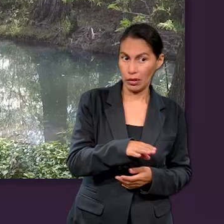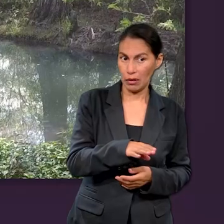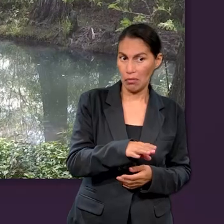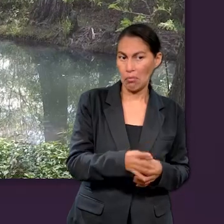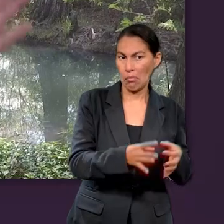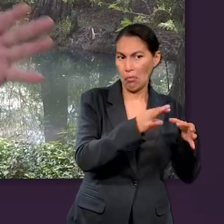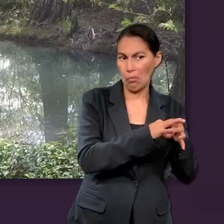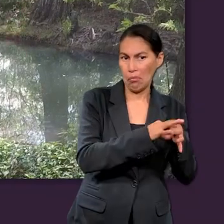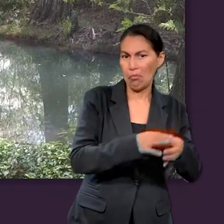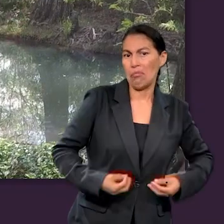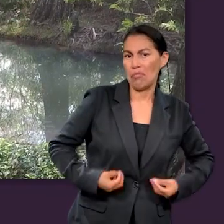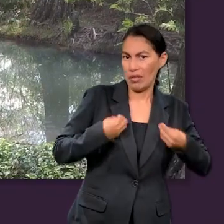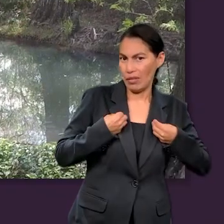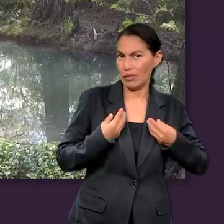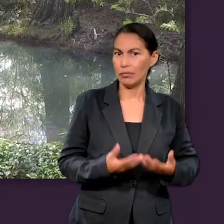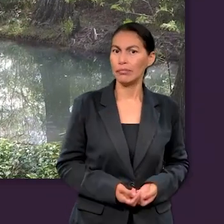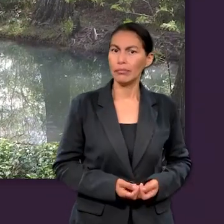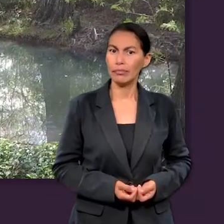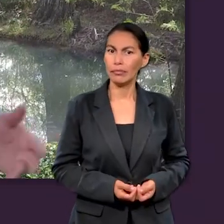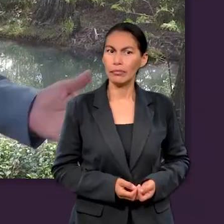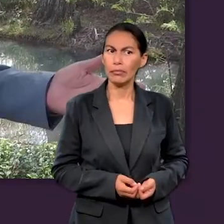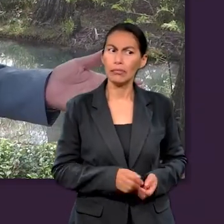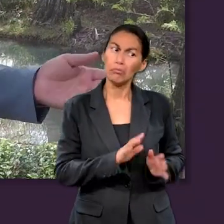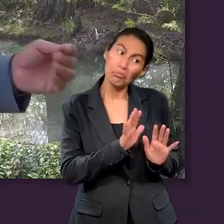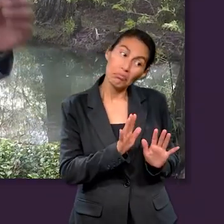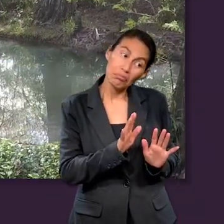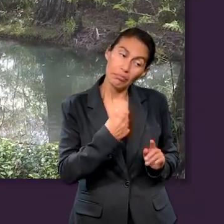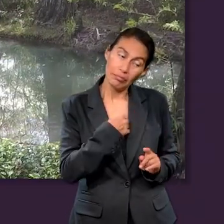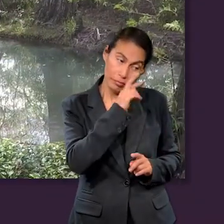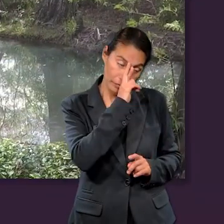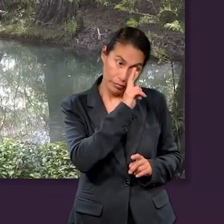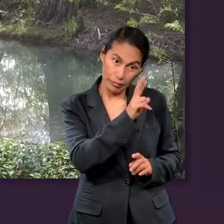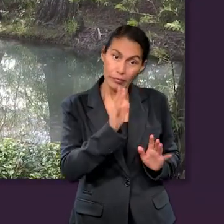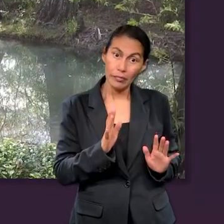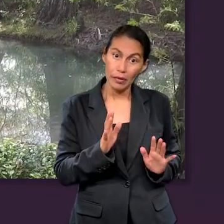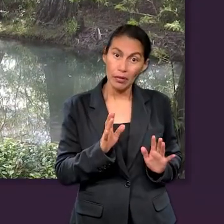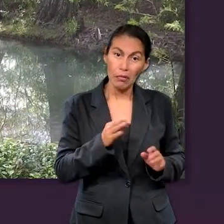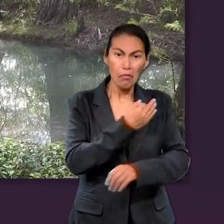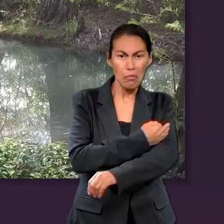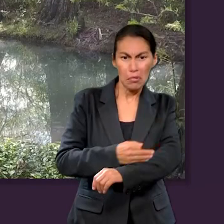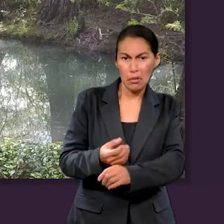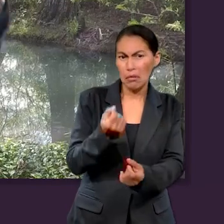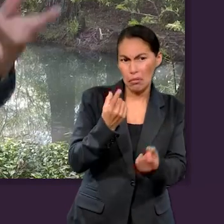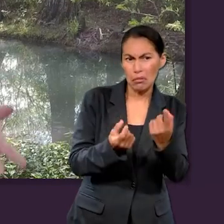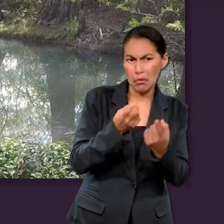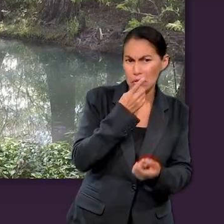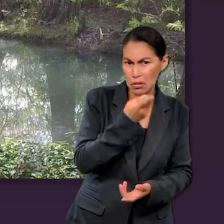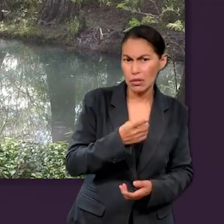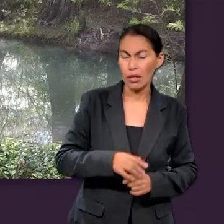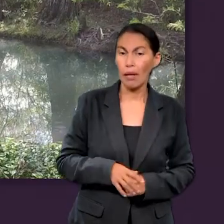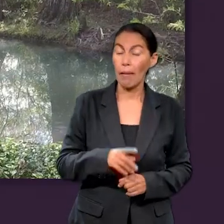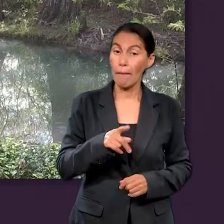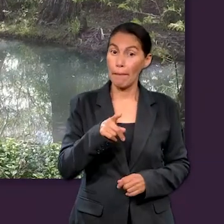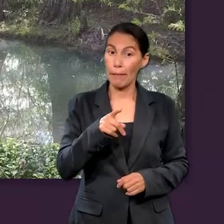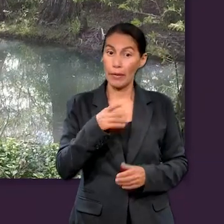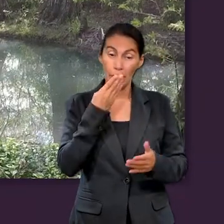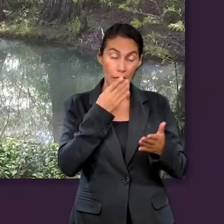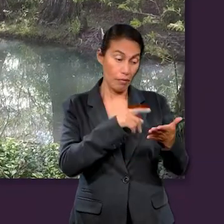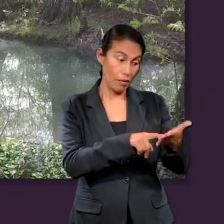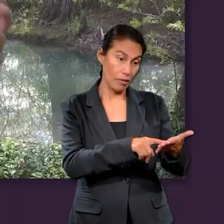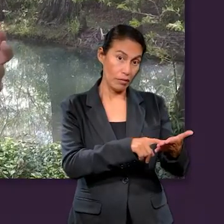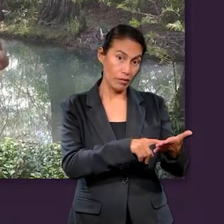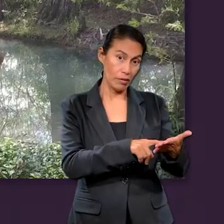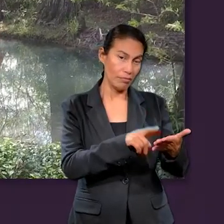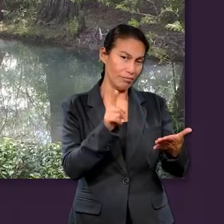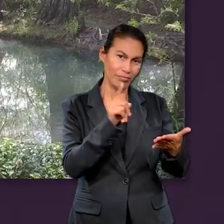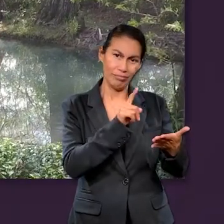muerte es parte de la vida. Frase totalmente respetable. Quizá nuestras familias la utilizan. Pero desde el punto